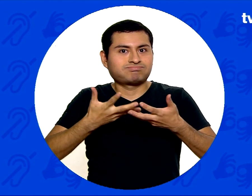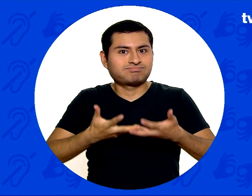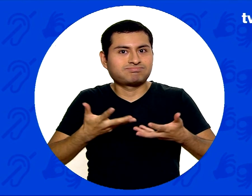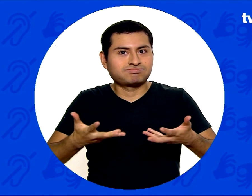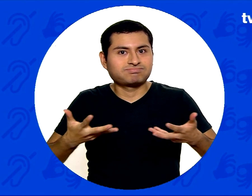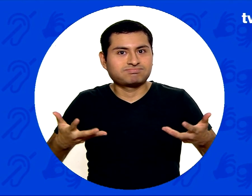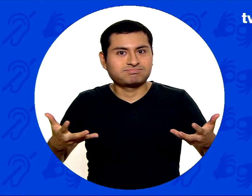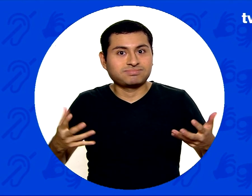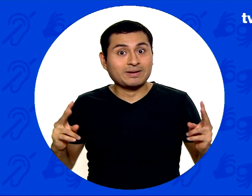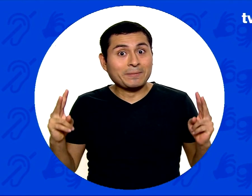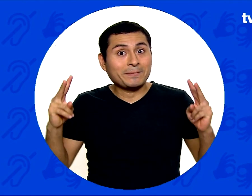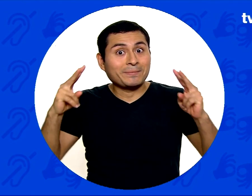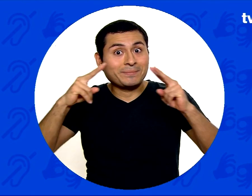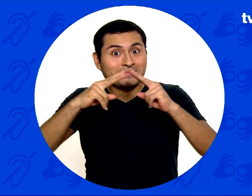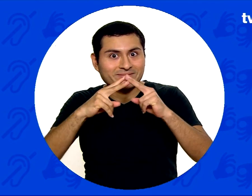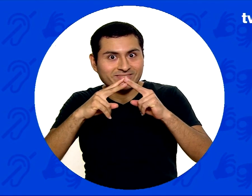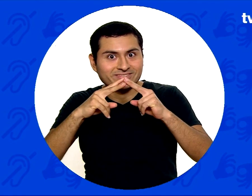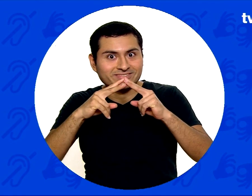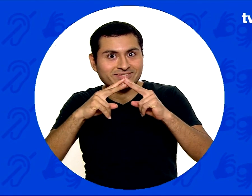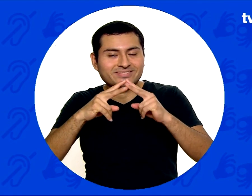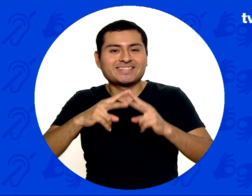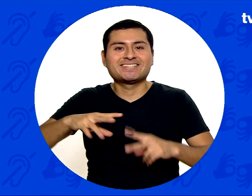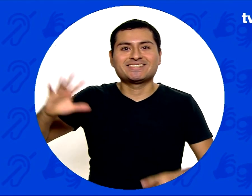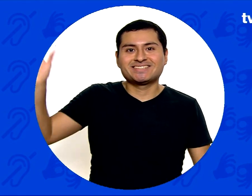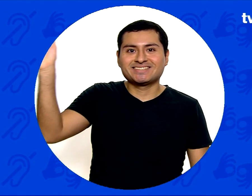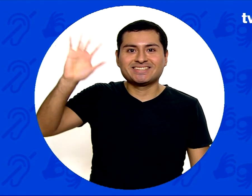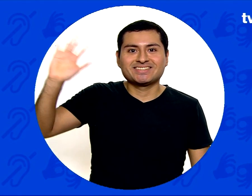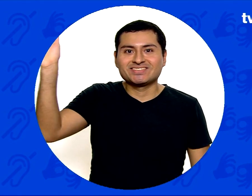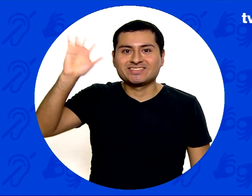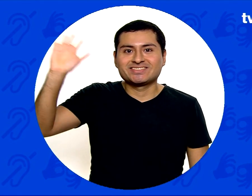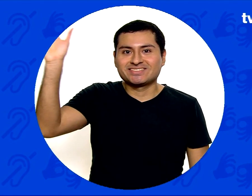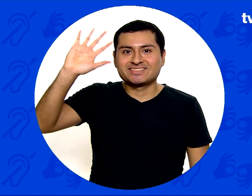Electrónicos Hasta la próxima